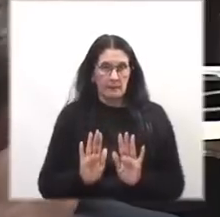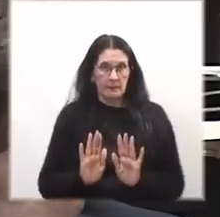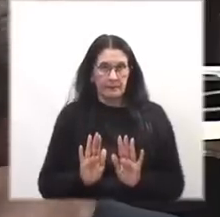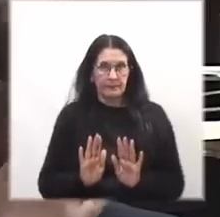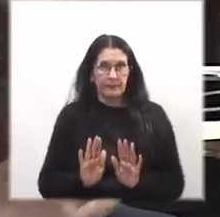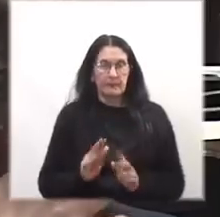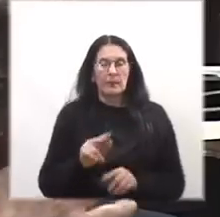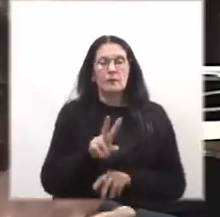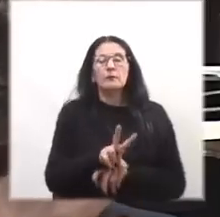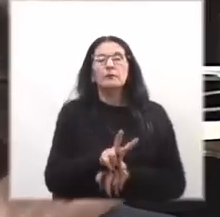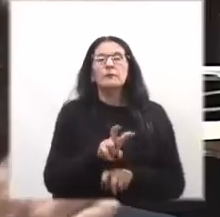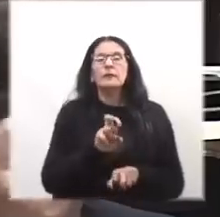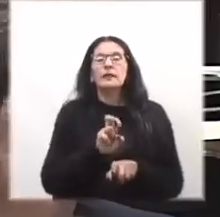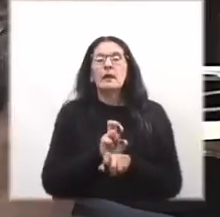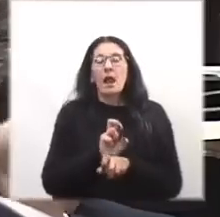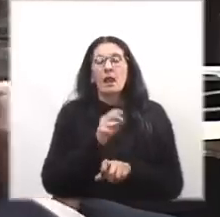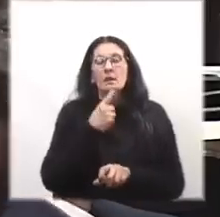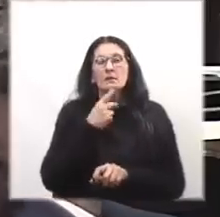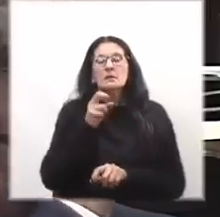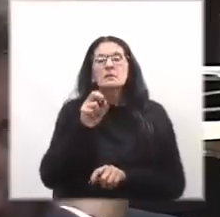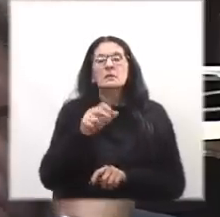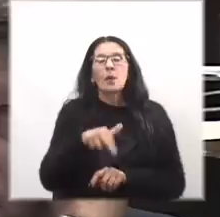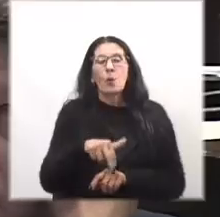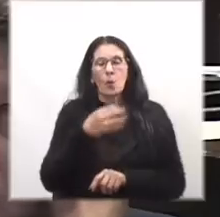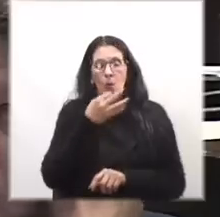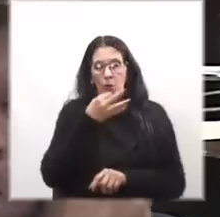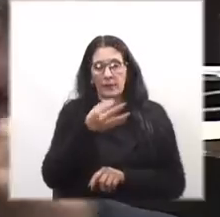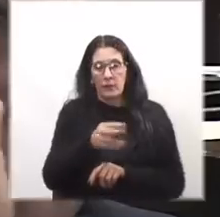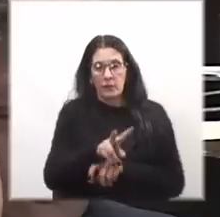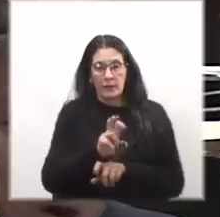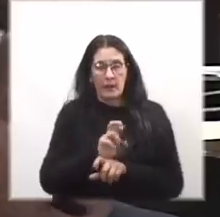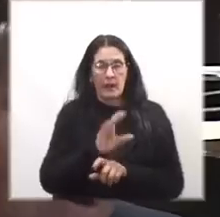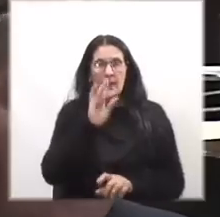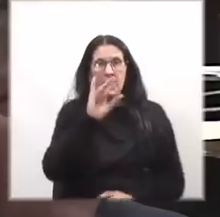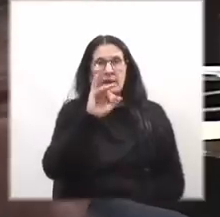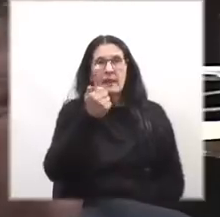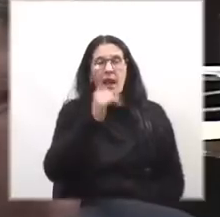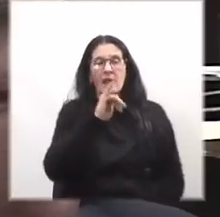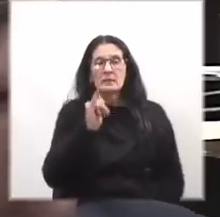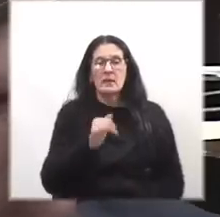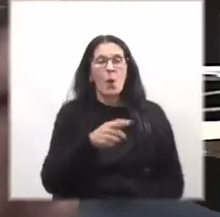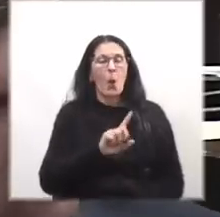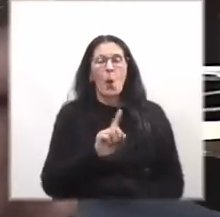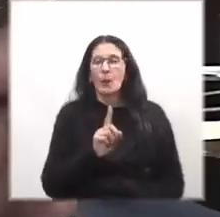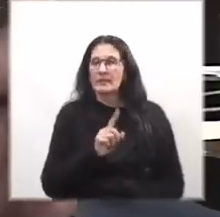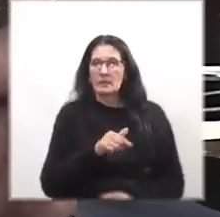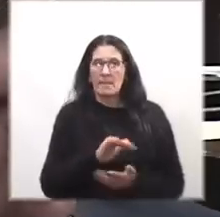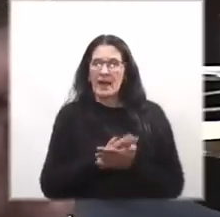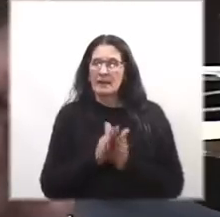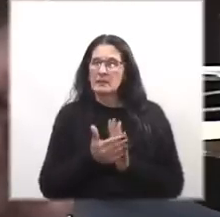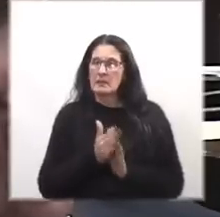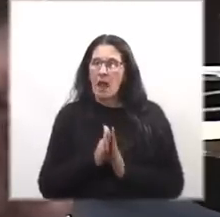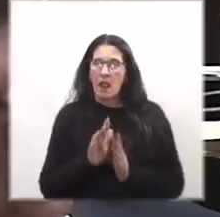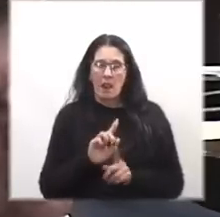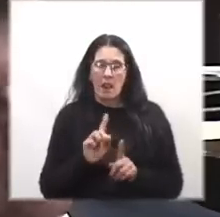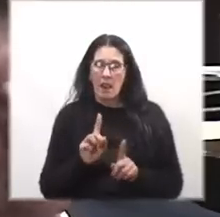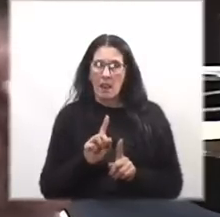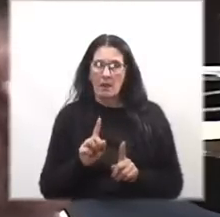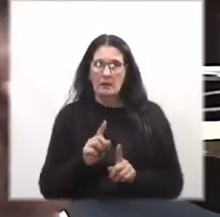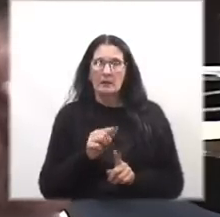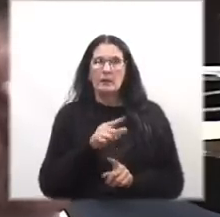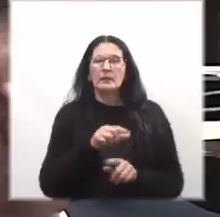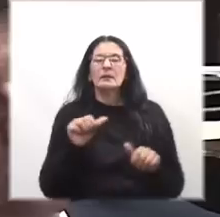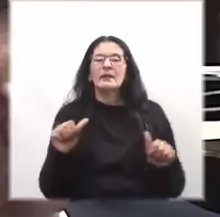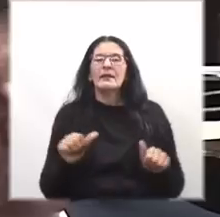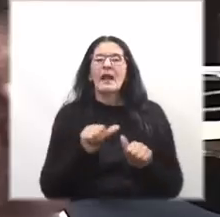Los fiscales, según lo dice, lo dijo el propio fiscal Díaz acá, no son imparciales. Tienen que actuar